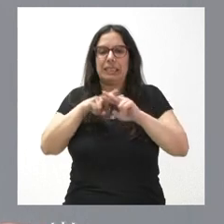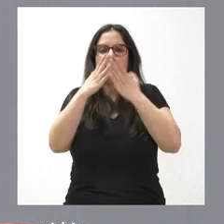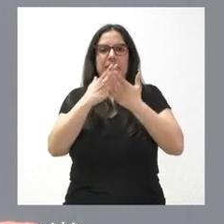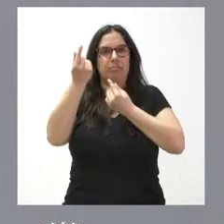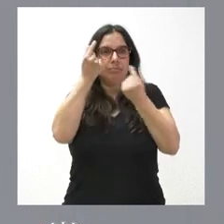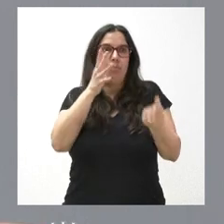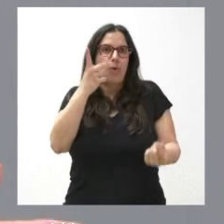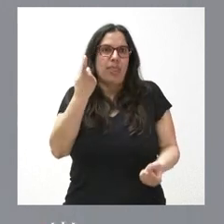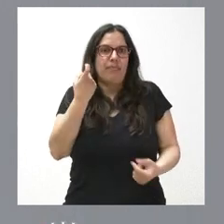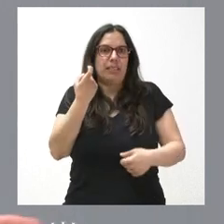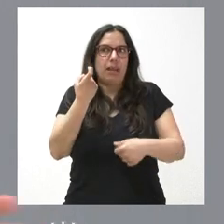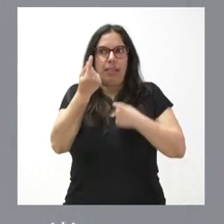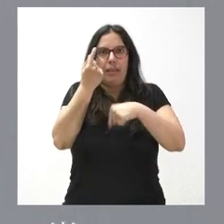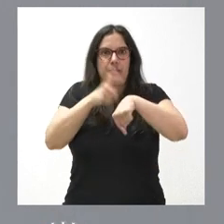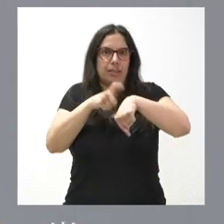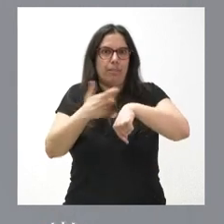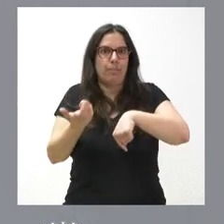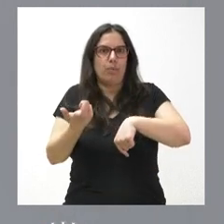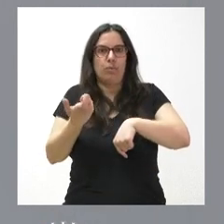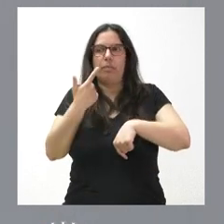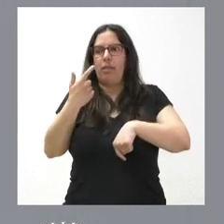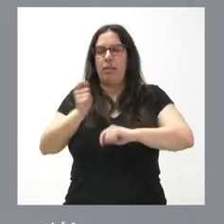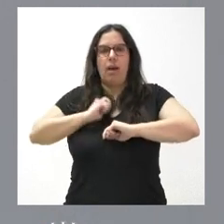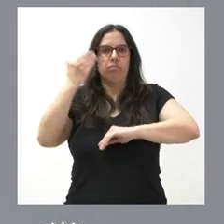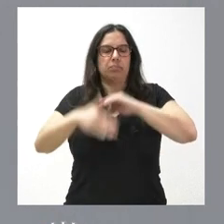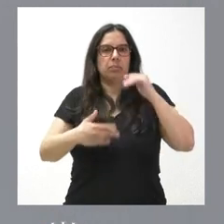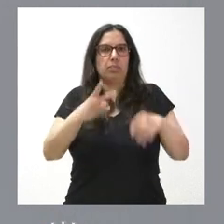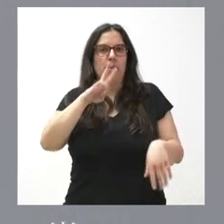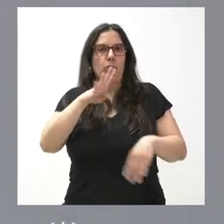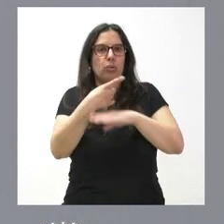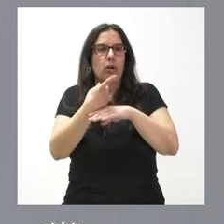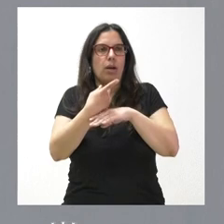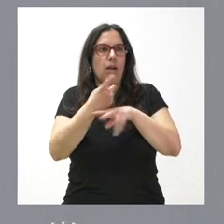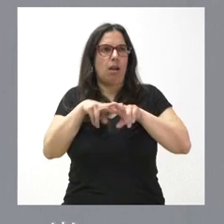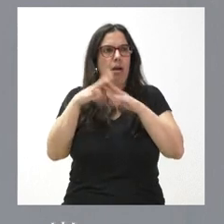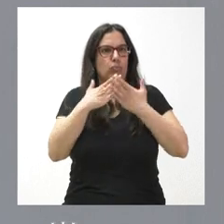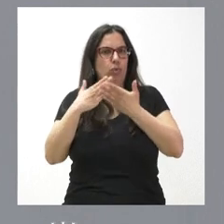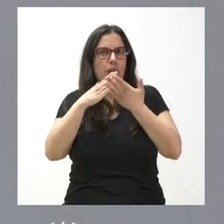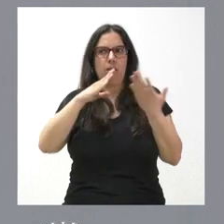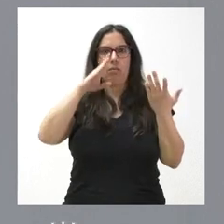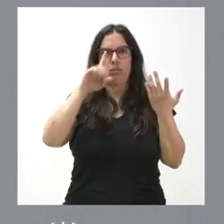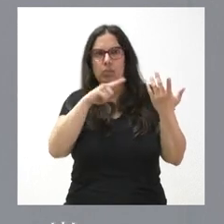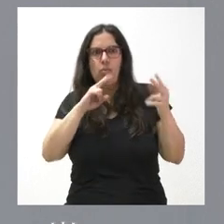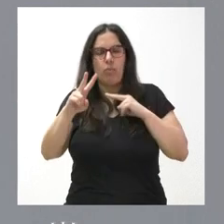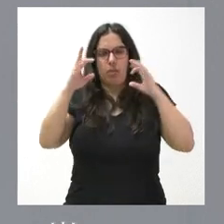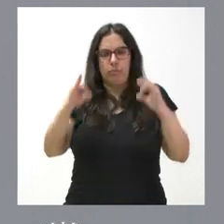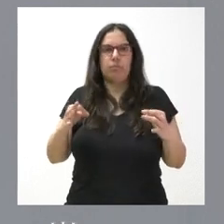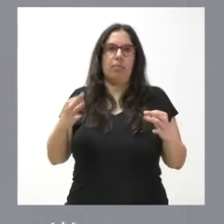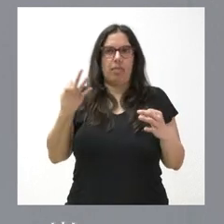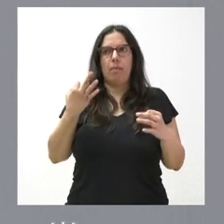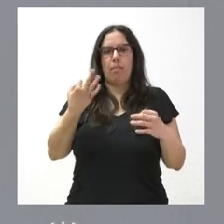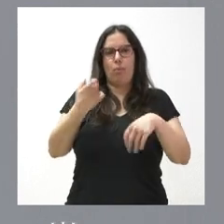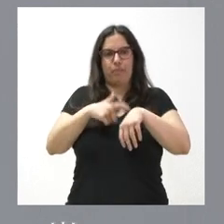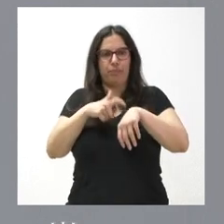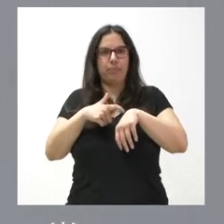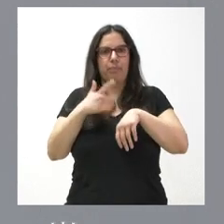aspecto que requiere detalle. Esta idea de que se nos da un ultimátum de 24 horas para analizarlo, para estudiarlo, para dar un sí, yo creo que merece la pena buscar un ámbito